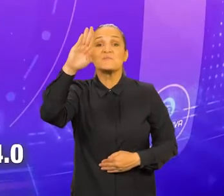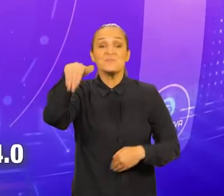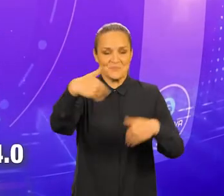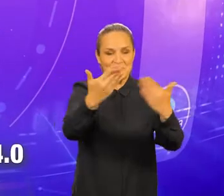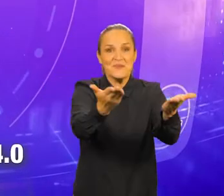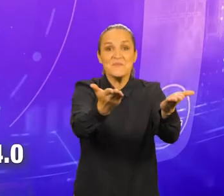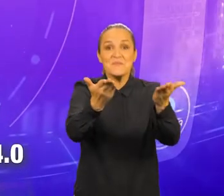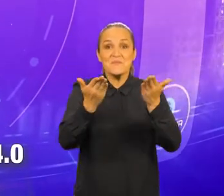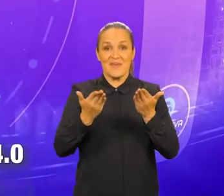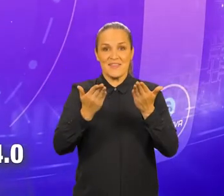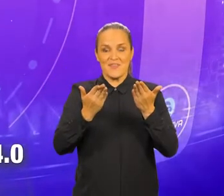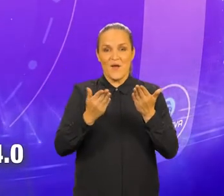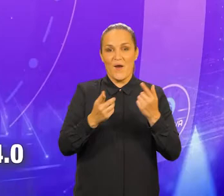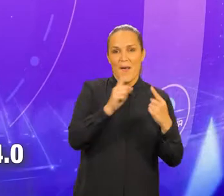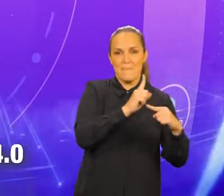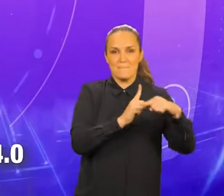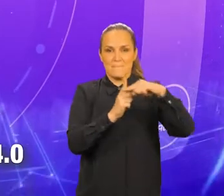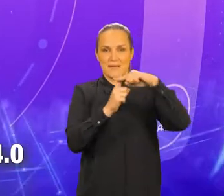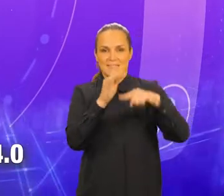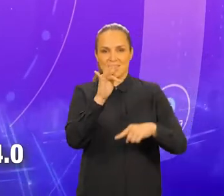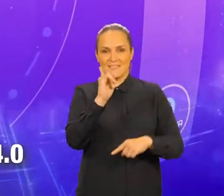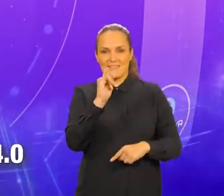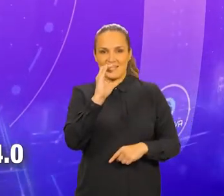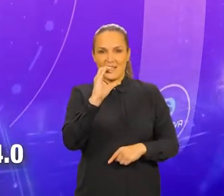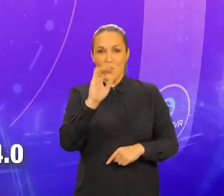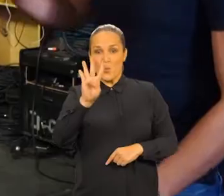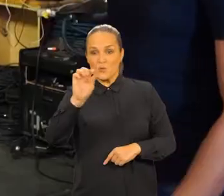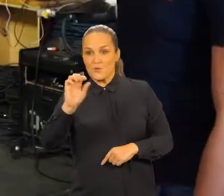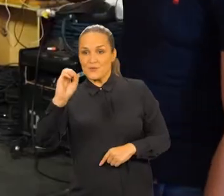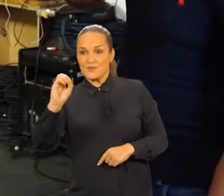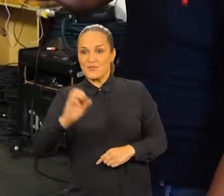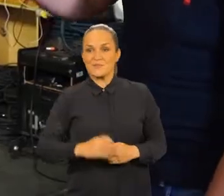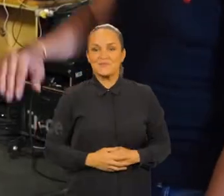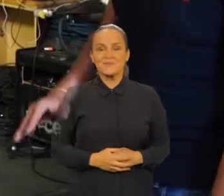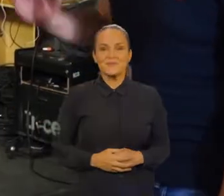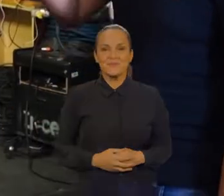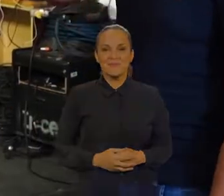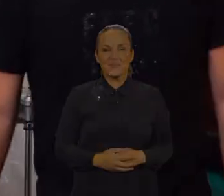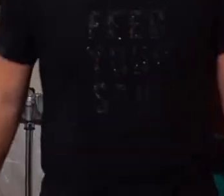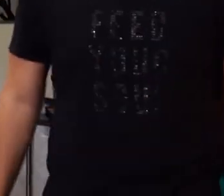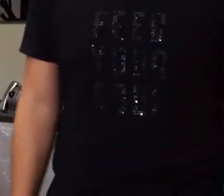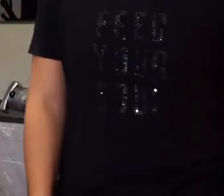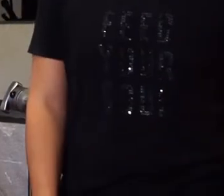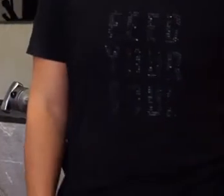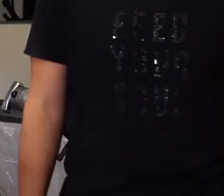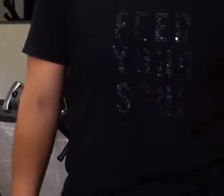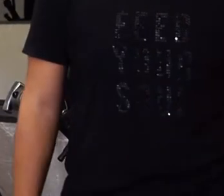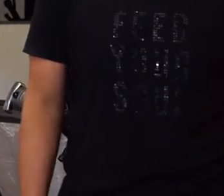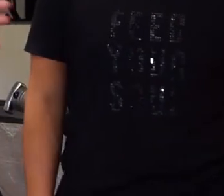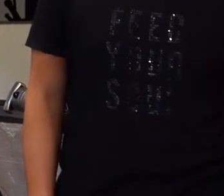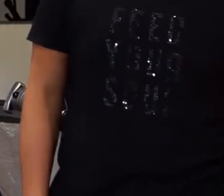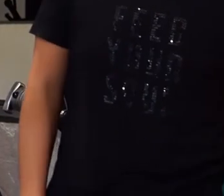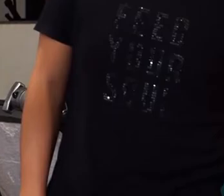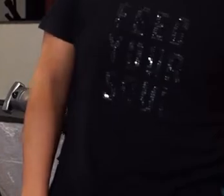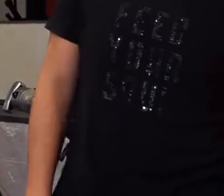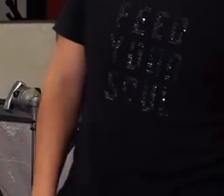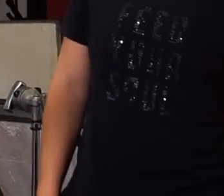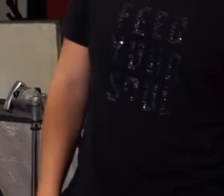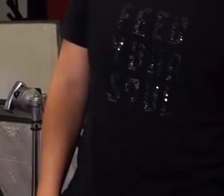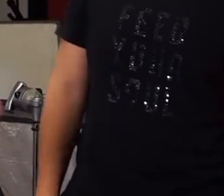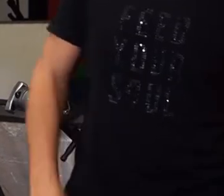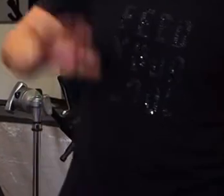Hola muchachos, bienvenidos a Mastic 4.0. Hola chicos, ¿cómo están? Muchísimas gracias por hacerme parte del equipo.